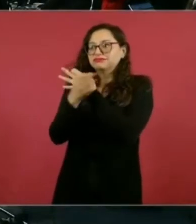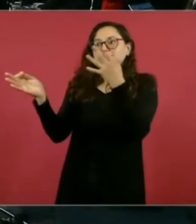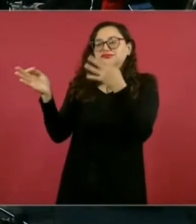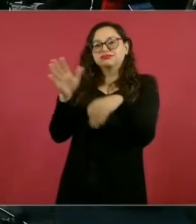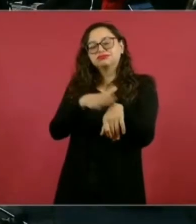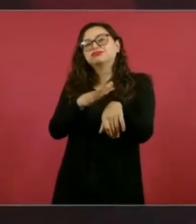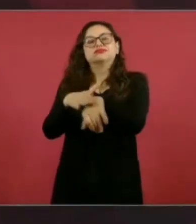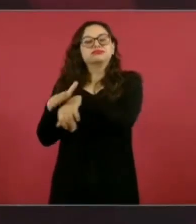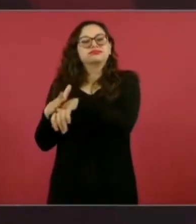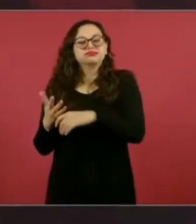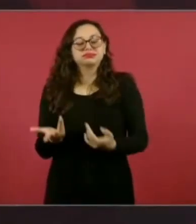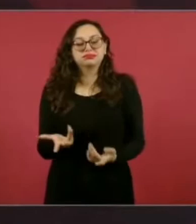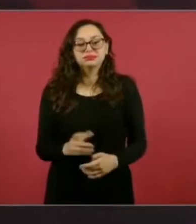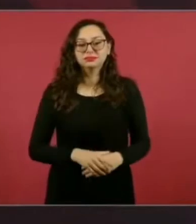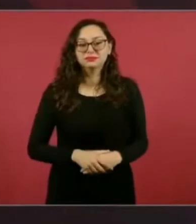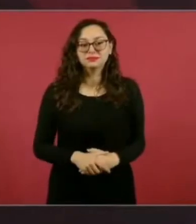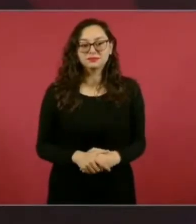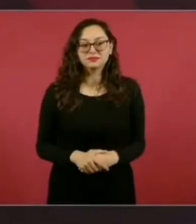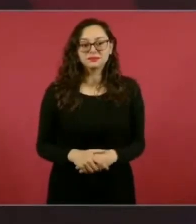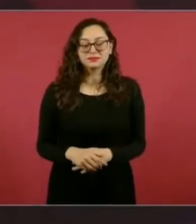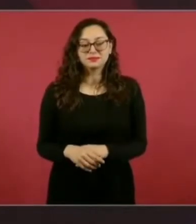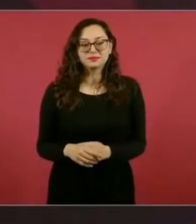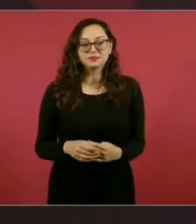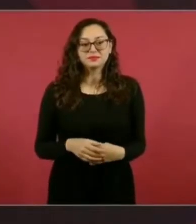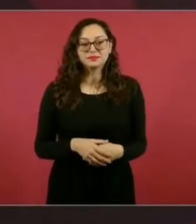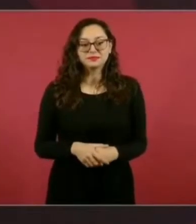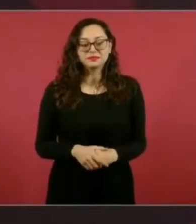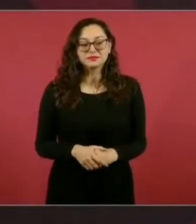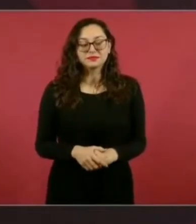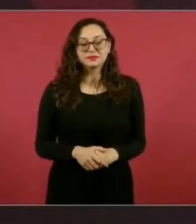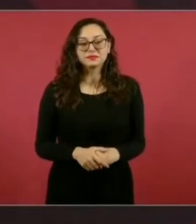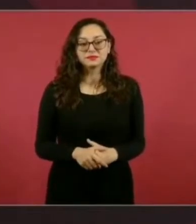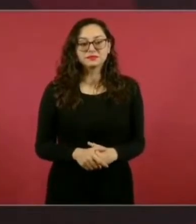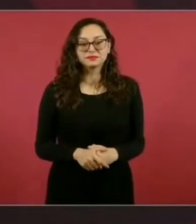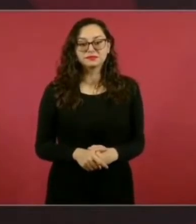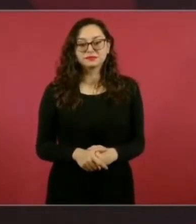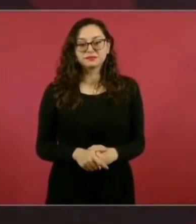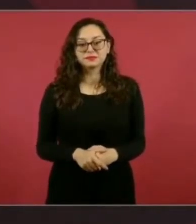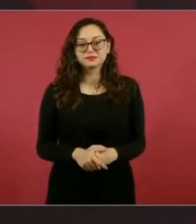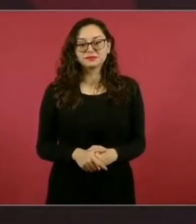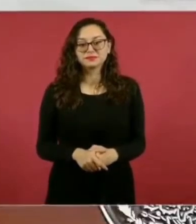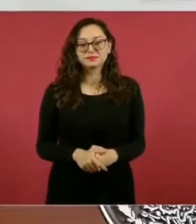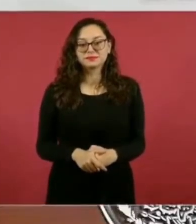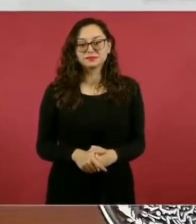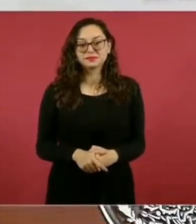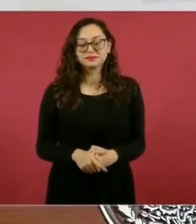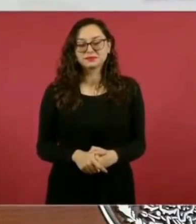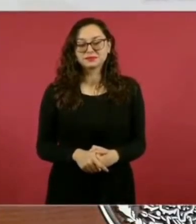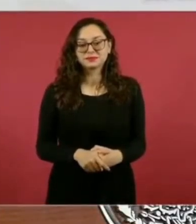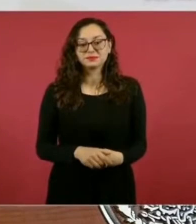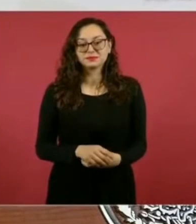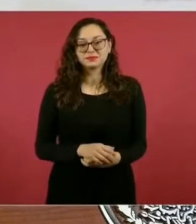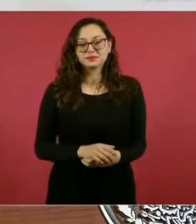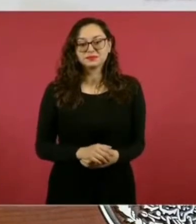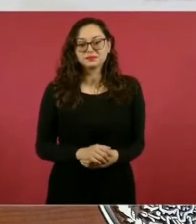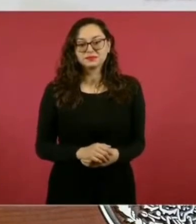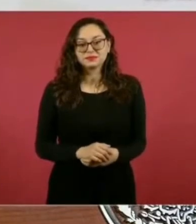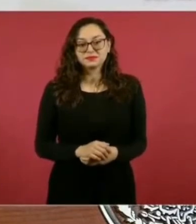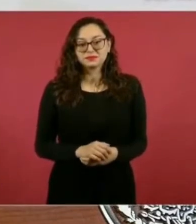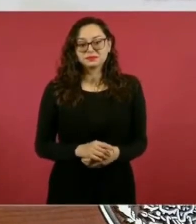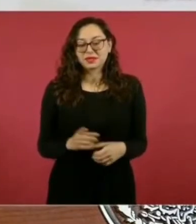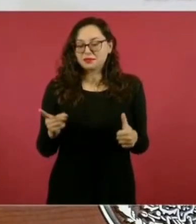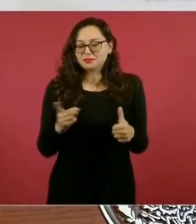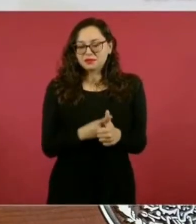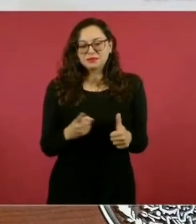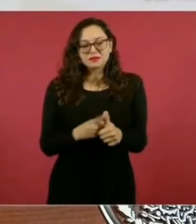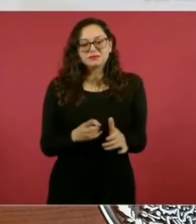más que nada, o primero, felicitarles a ustedes,